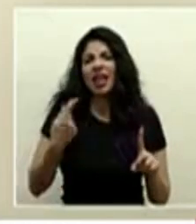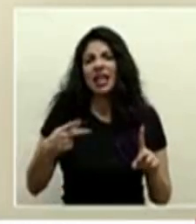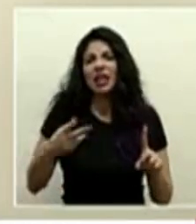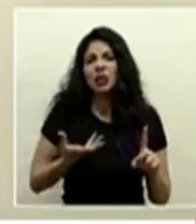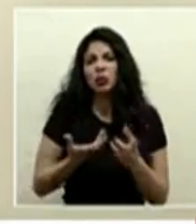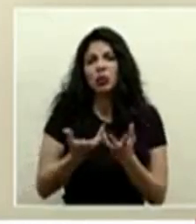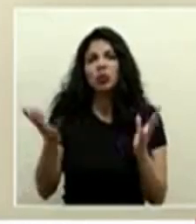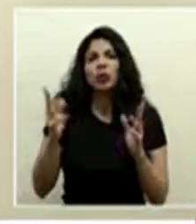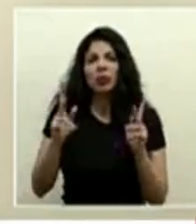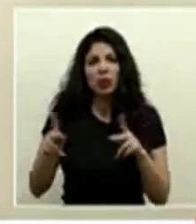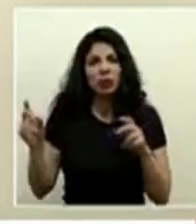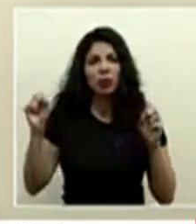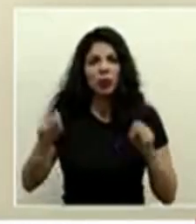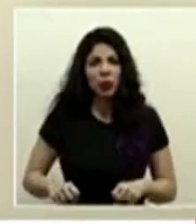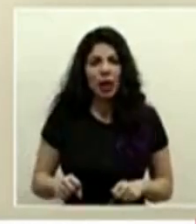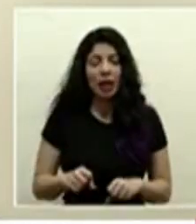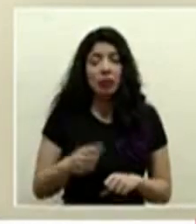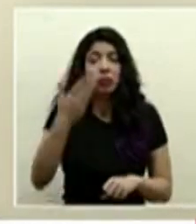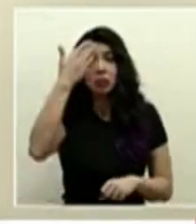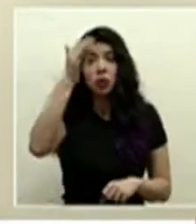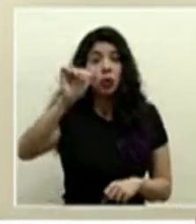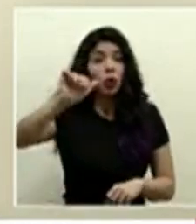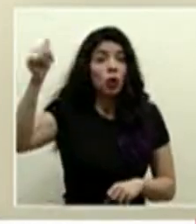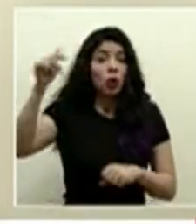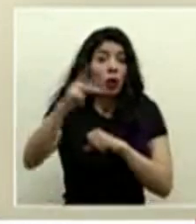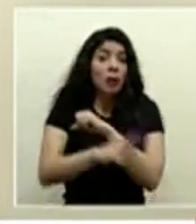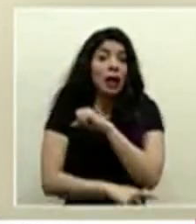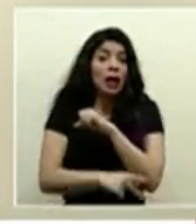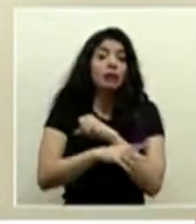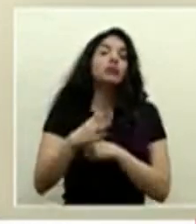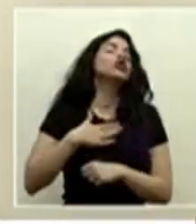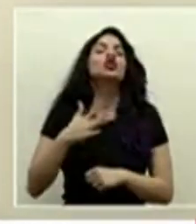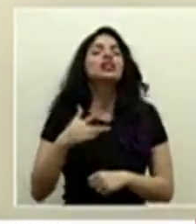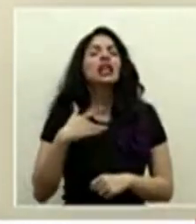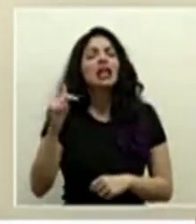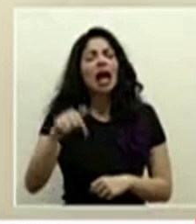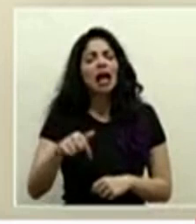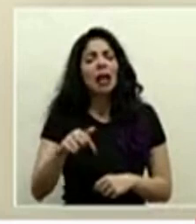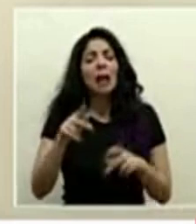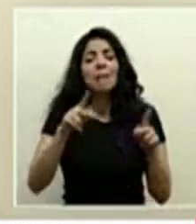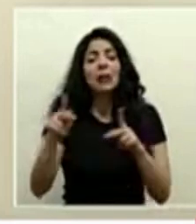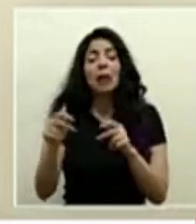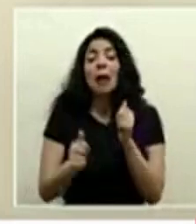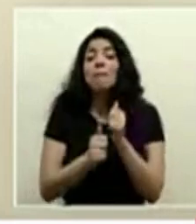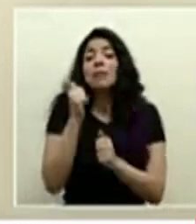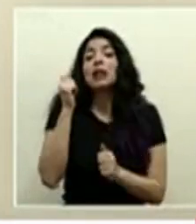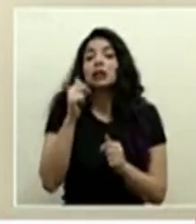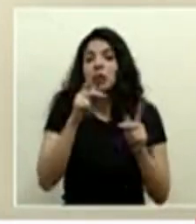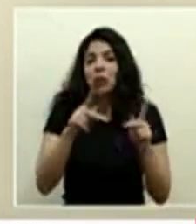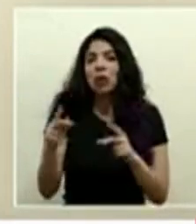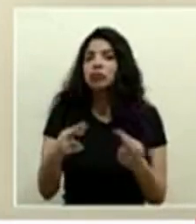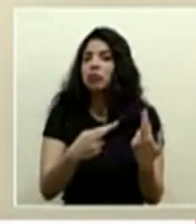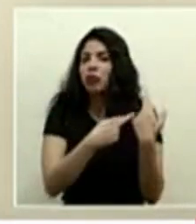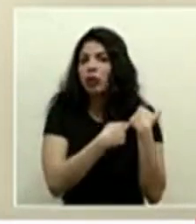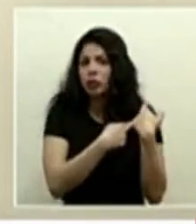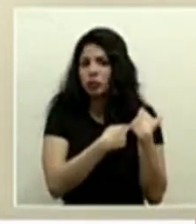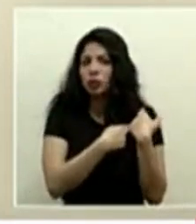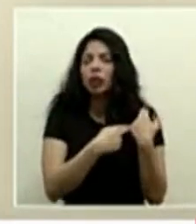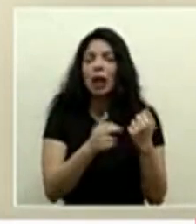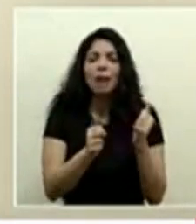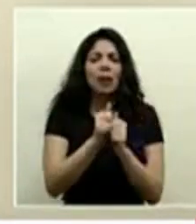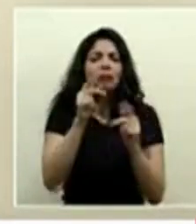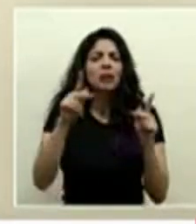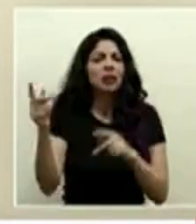pero en realidad no sea otros países yo siento que aquí la población como digo la mayoría ha sido bastante responsable bastante